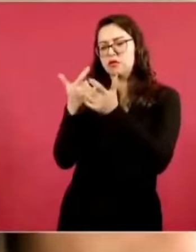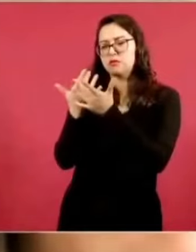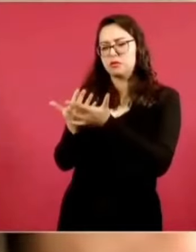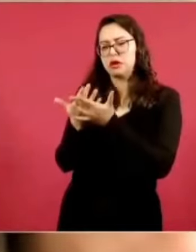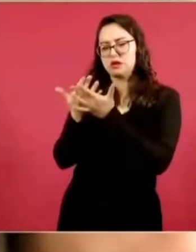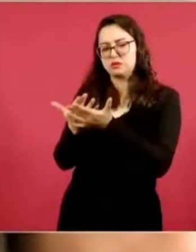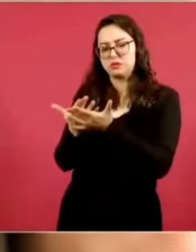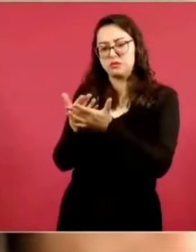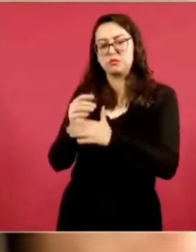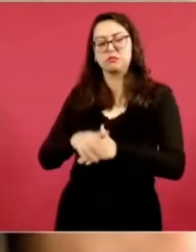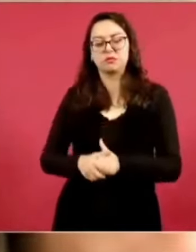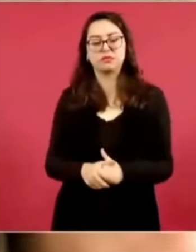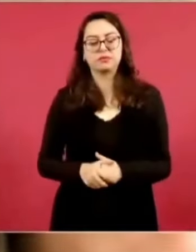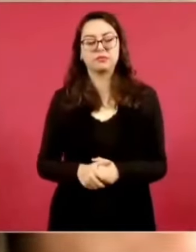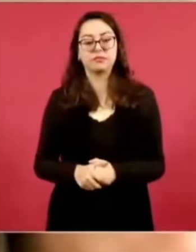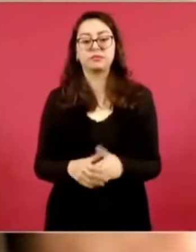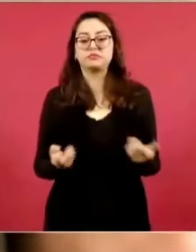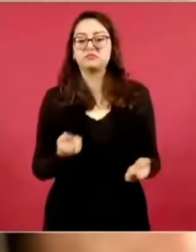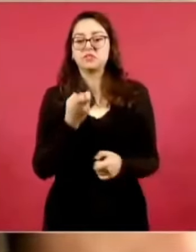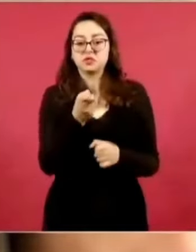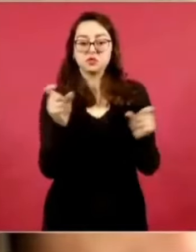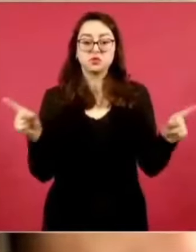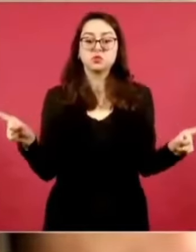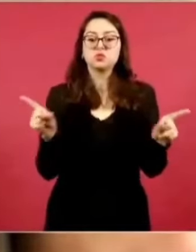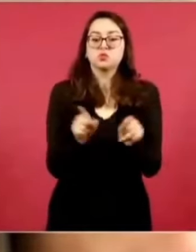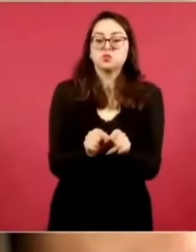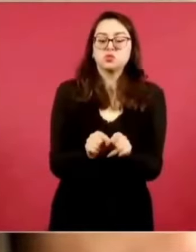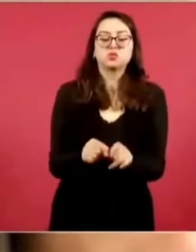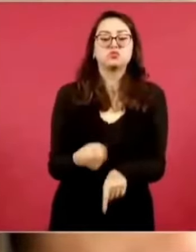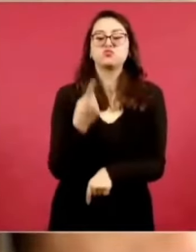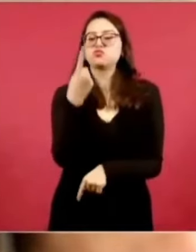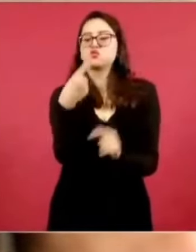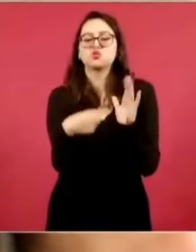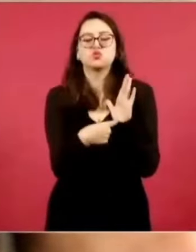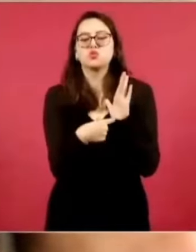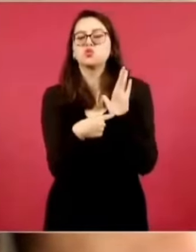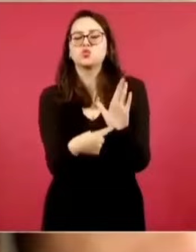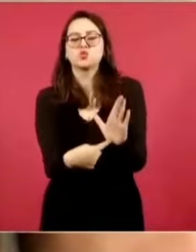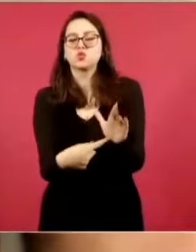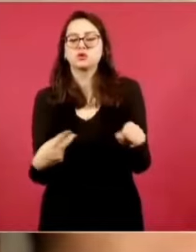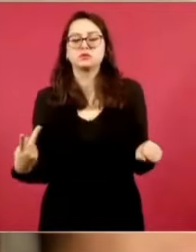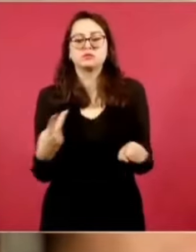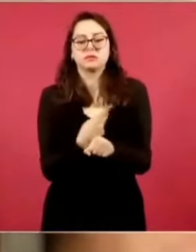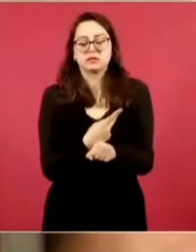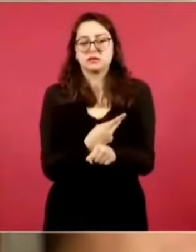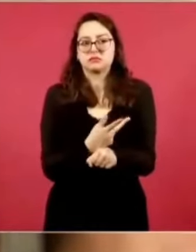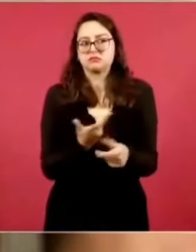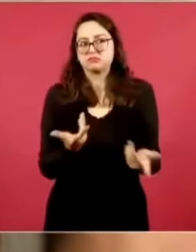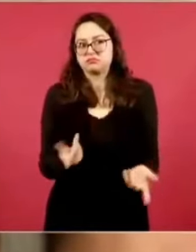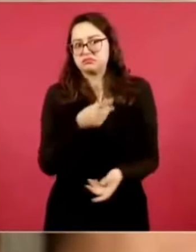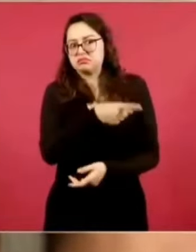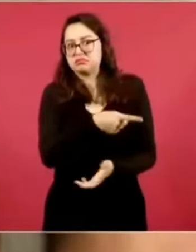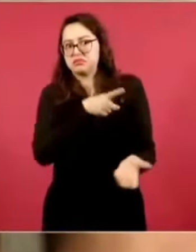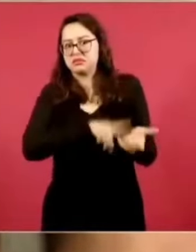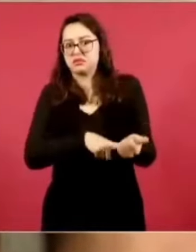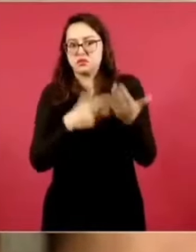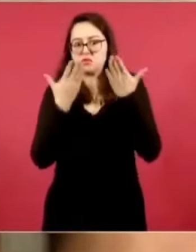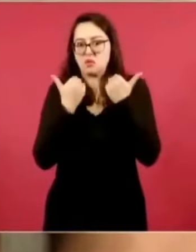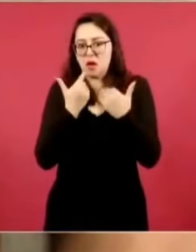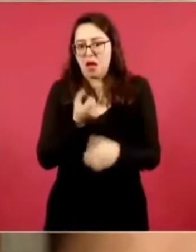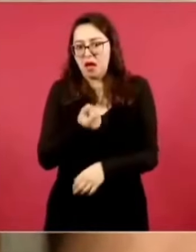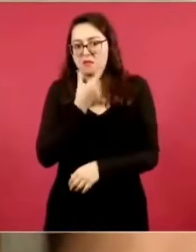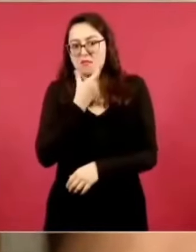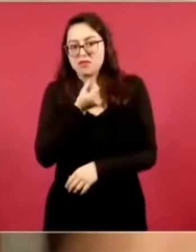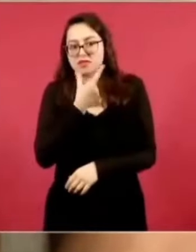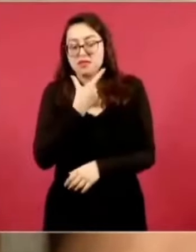Bien, es audio breve, pero es solamente una muestra de lo que hemos estado encontrando. Entonces, la pregunta, señor presidente, los medicamentos